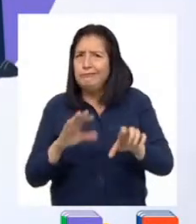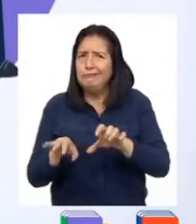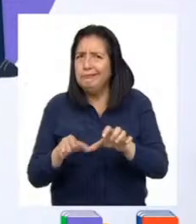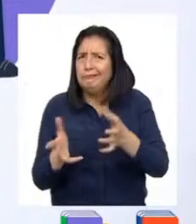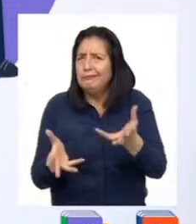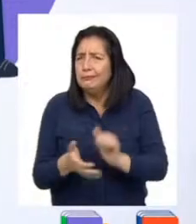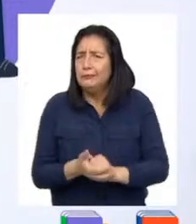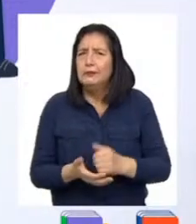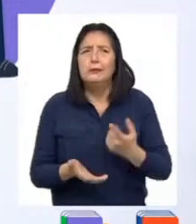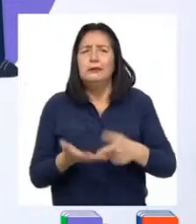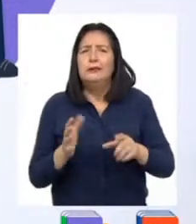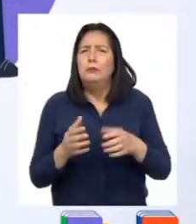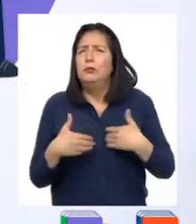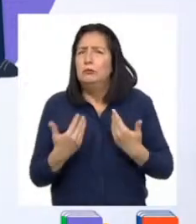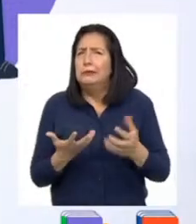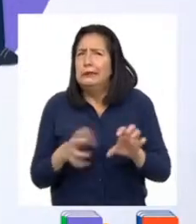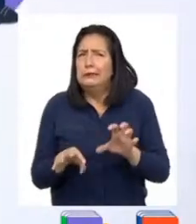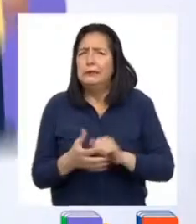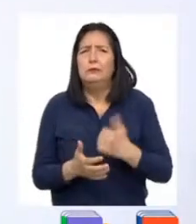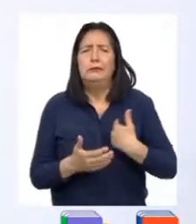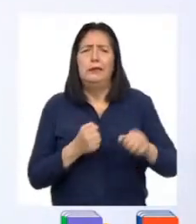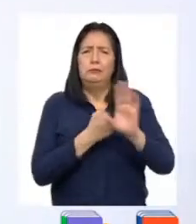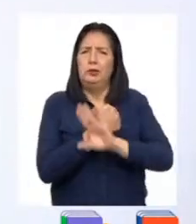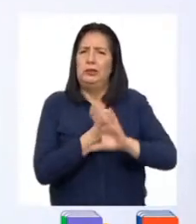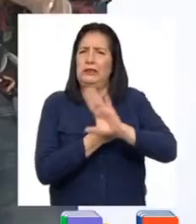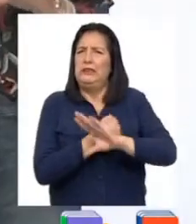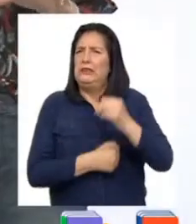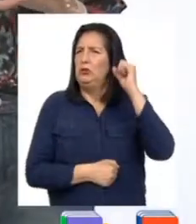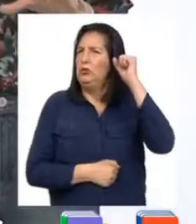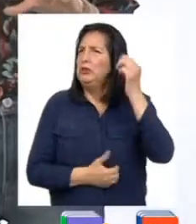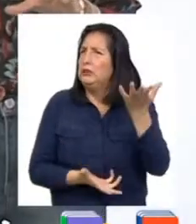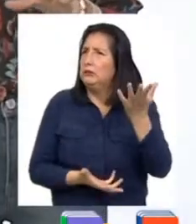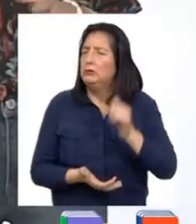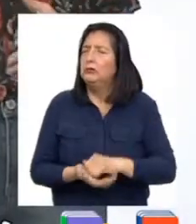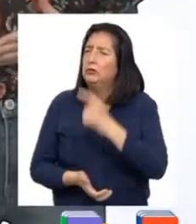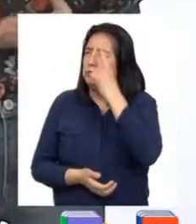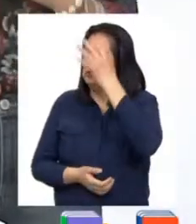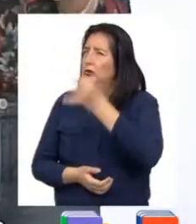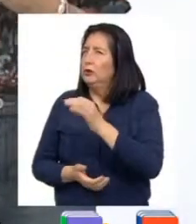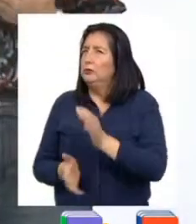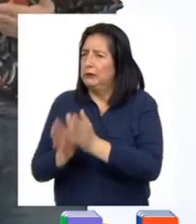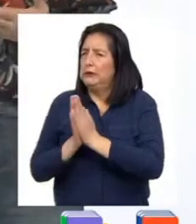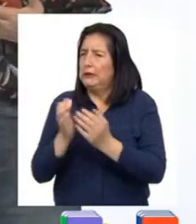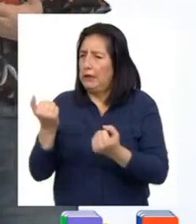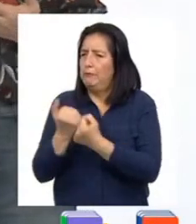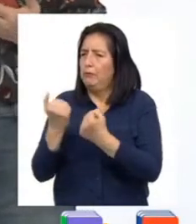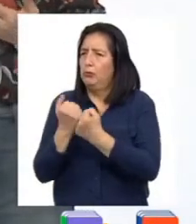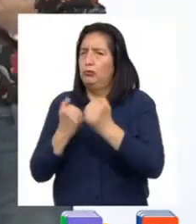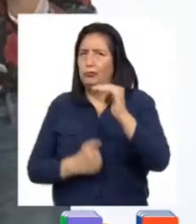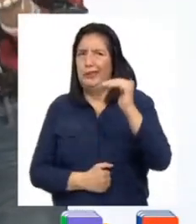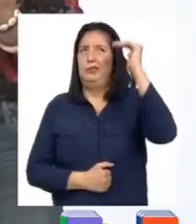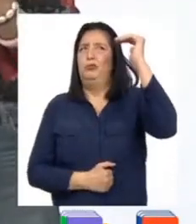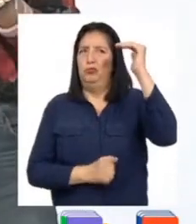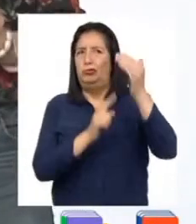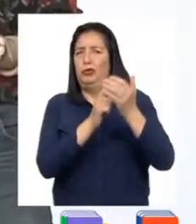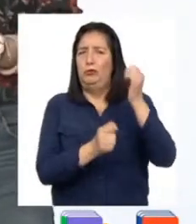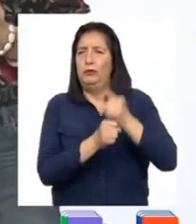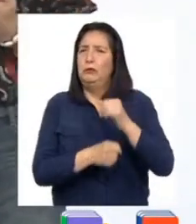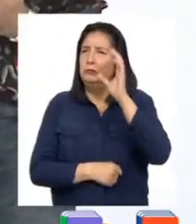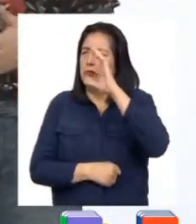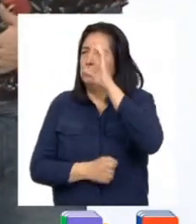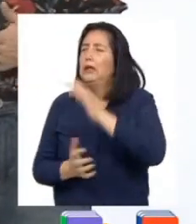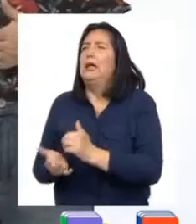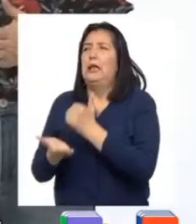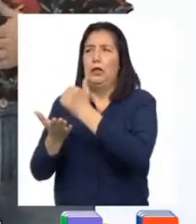podemos realizar para defender nuestros derechos? Creo que podemos pedir apoyo a un adulto de confianza y buscar ayuda en